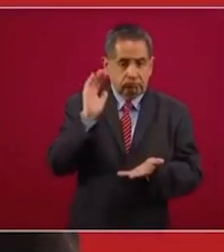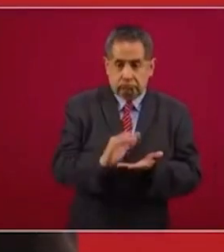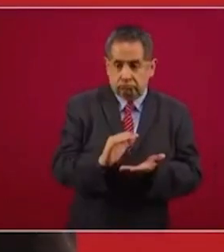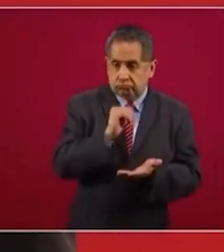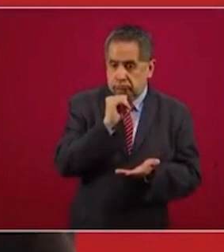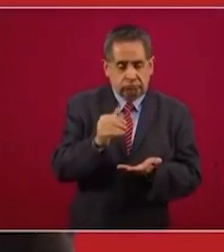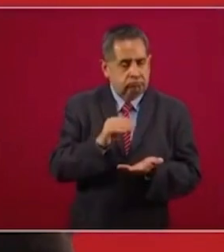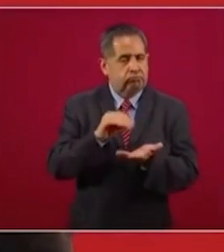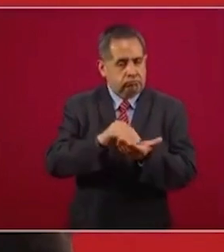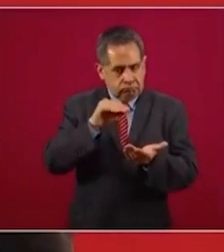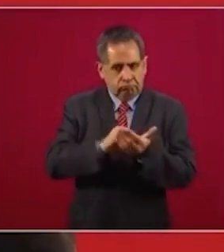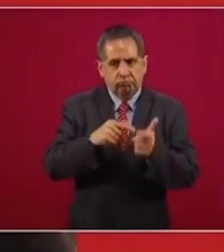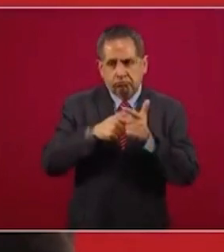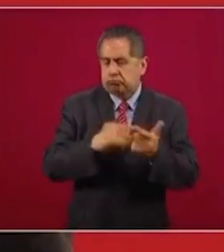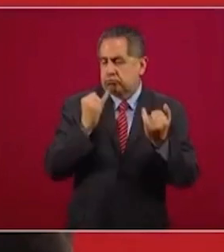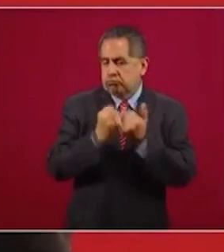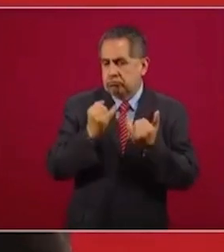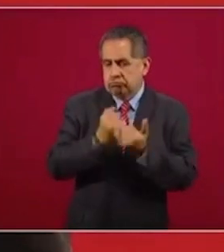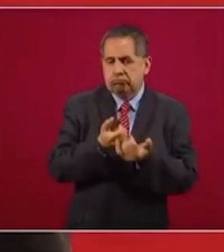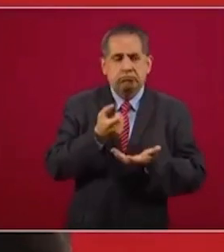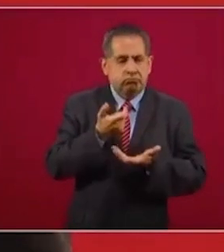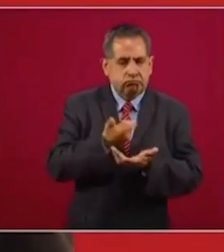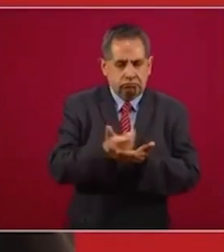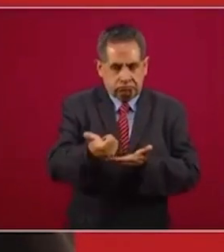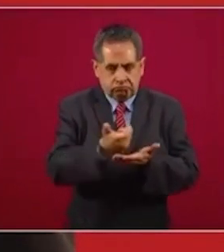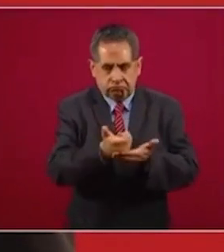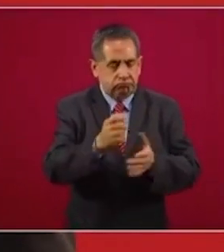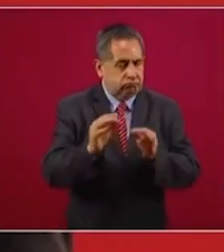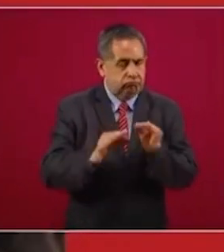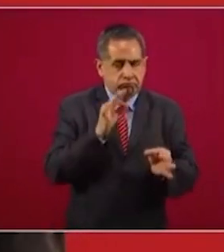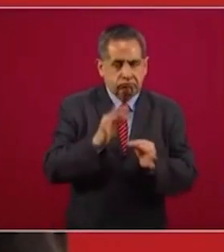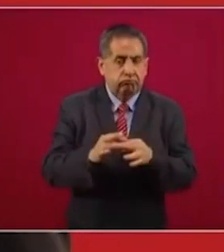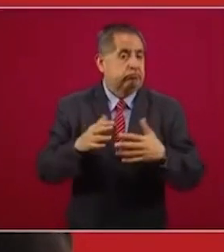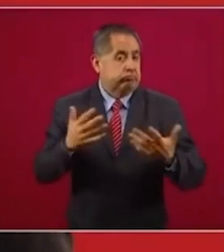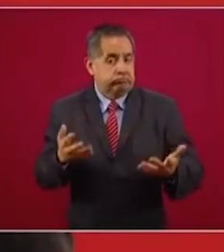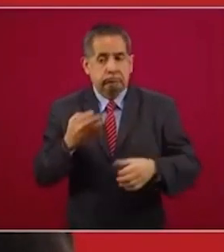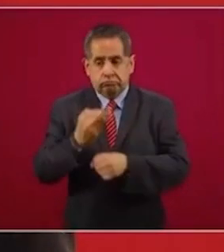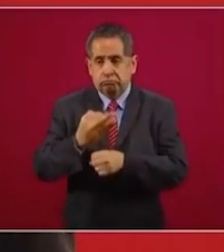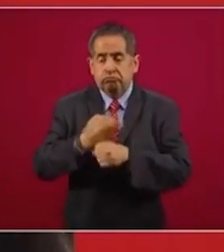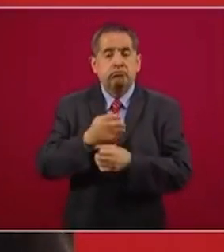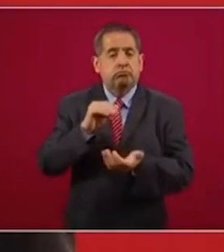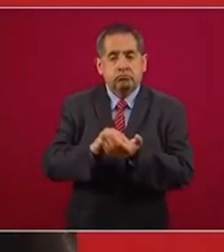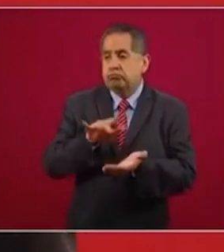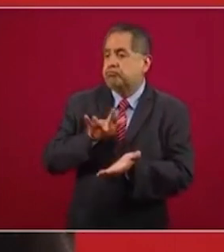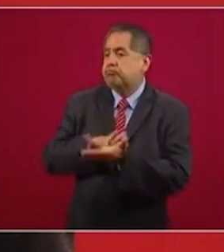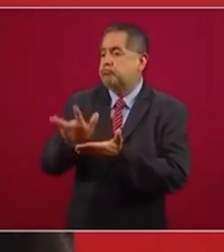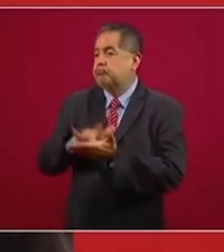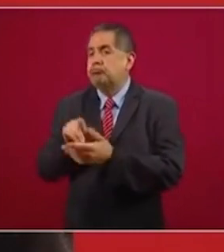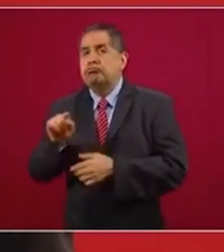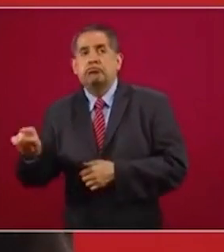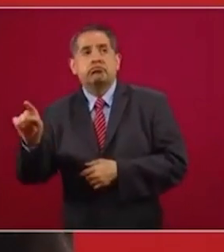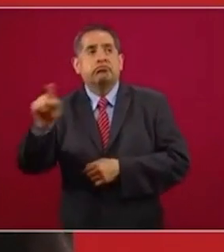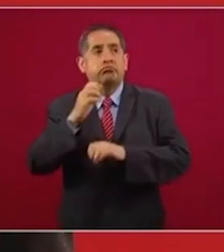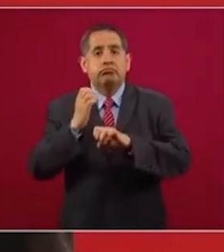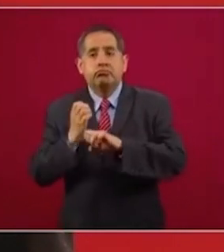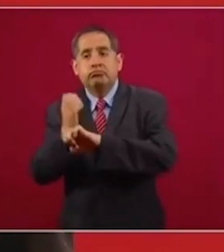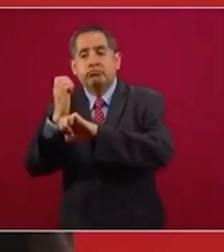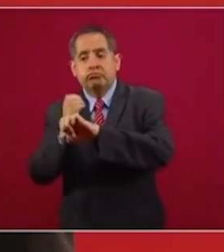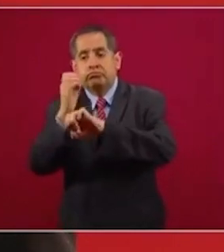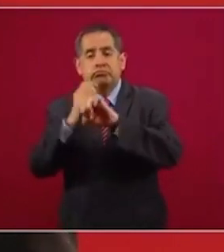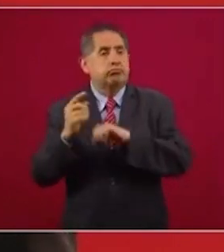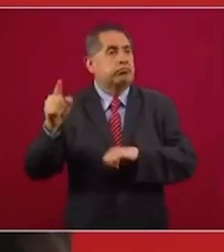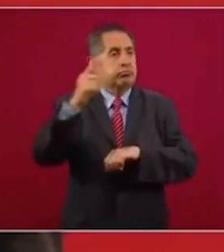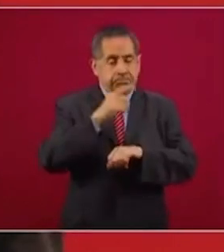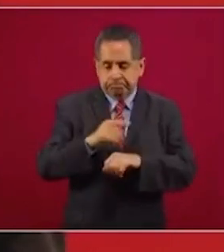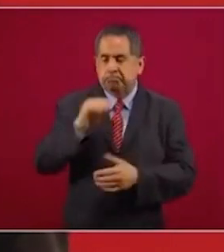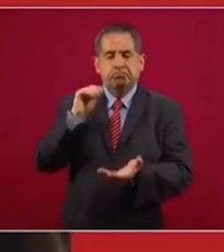sustantiva. Entonces, los recursos del Instituto siguen apoyando las instancias estatales y municipales de las mujeres